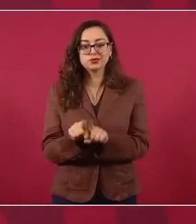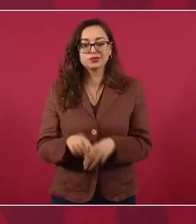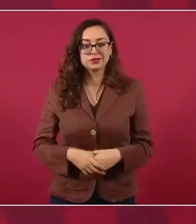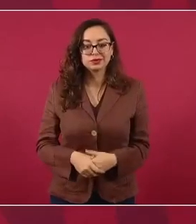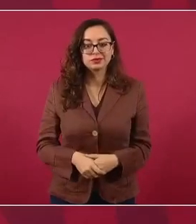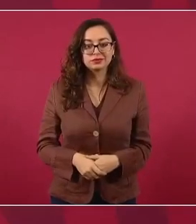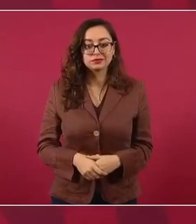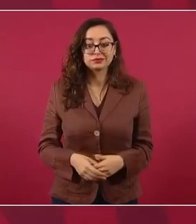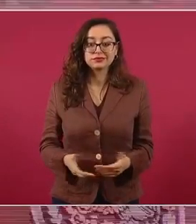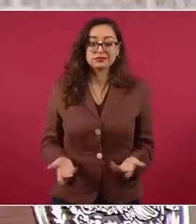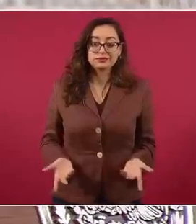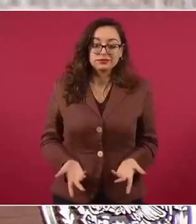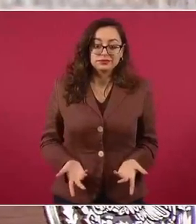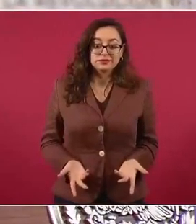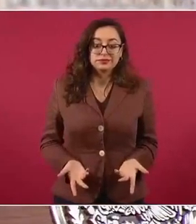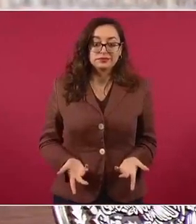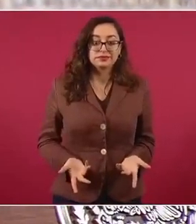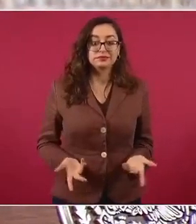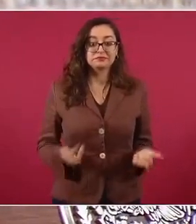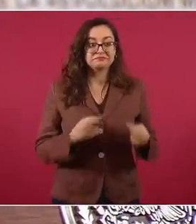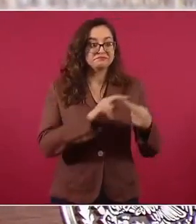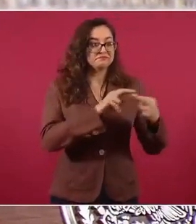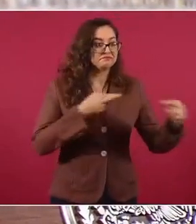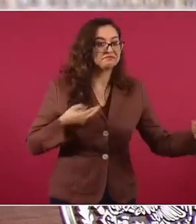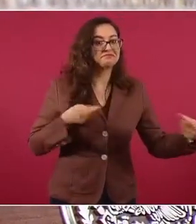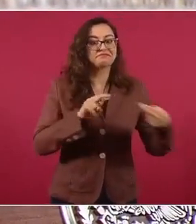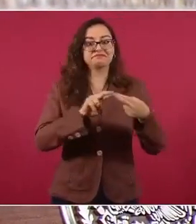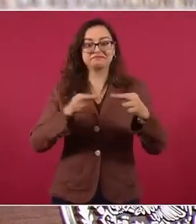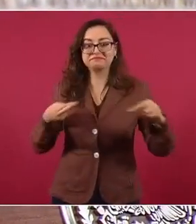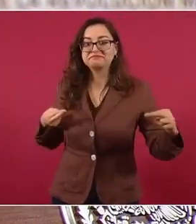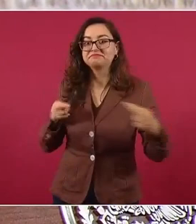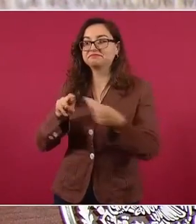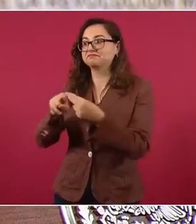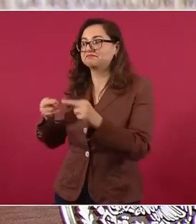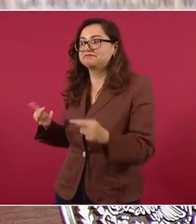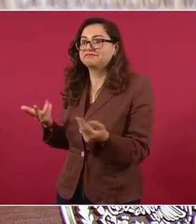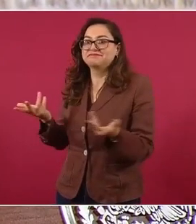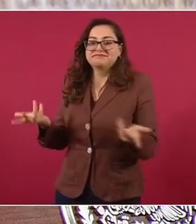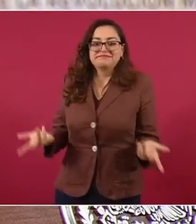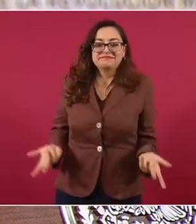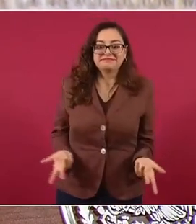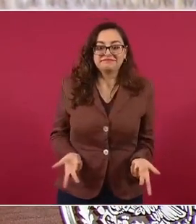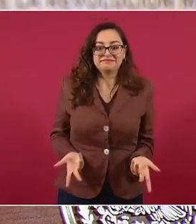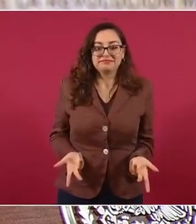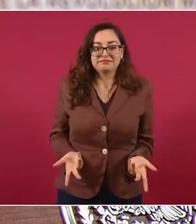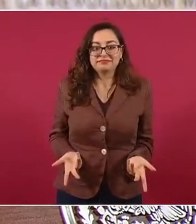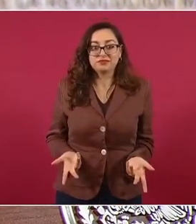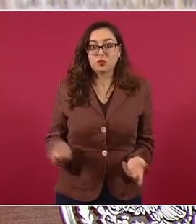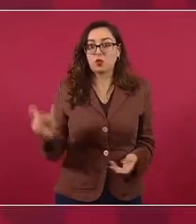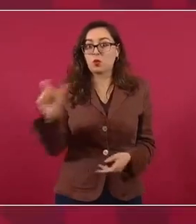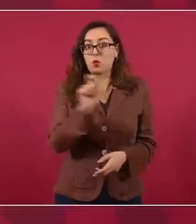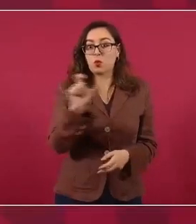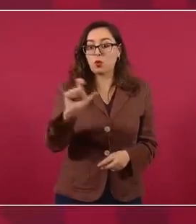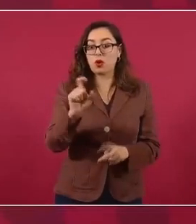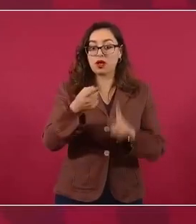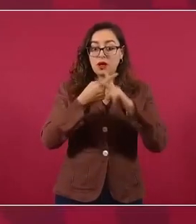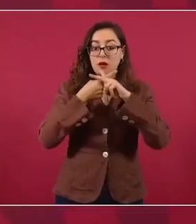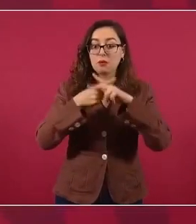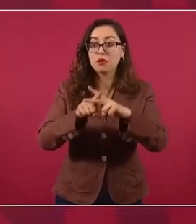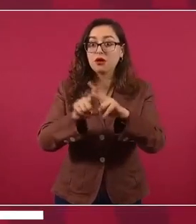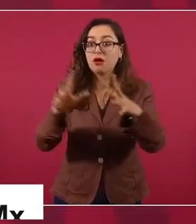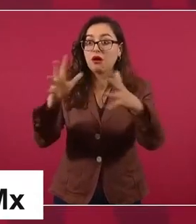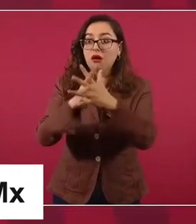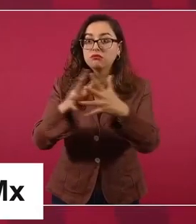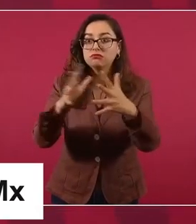Entonces, tenemos muy buenas relaciones, por eso con la guerra decidimos optar por la